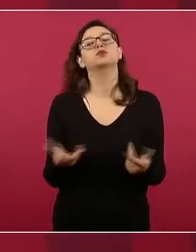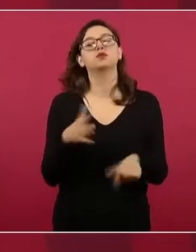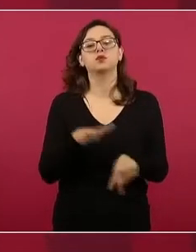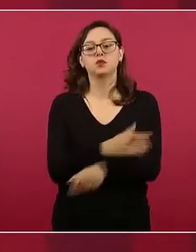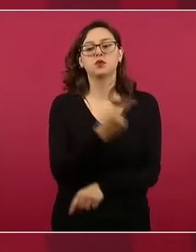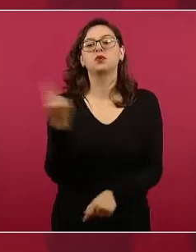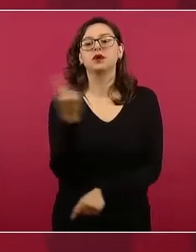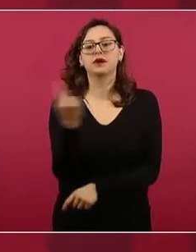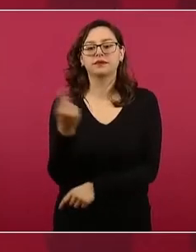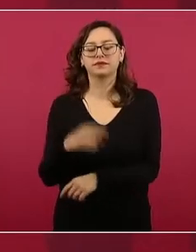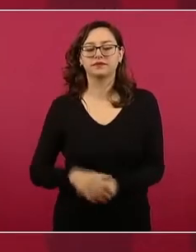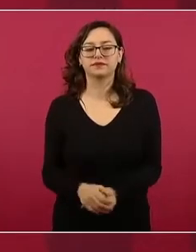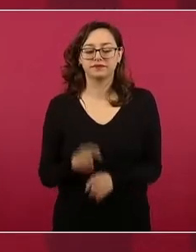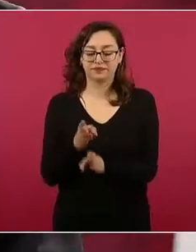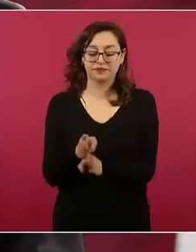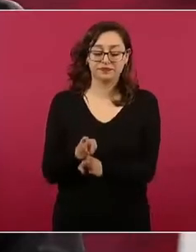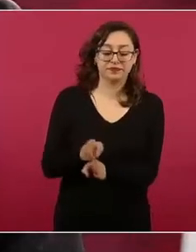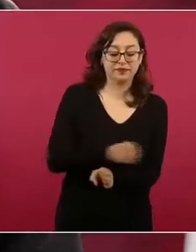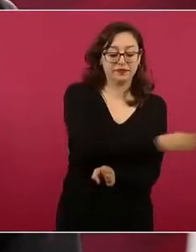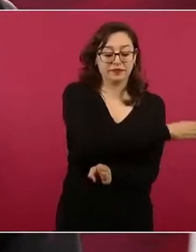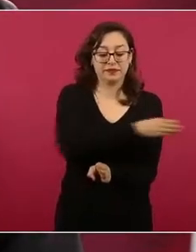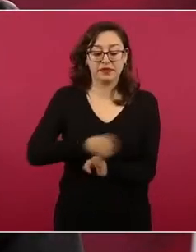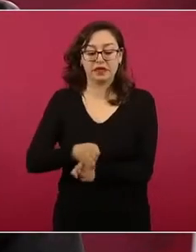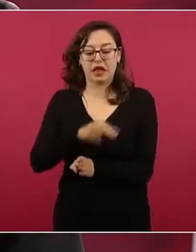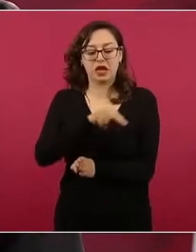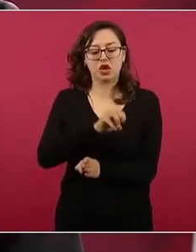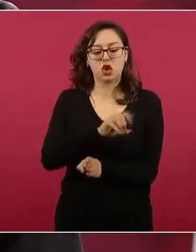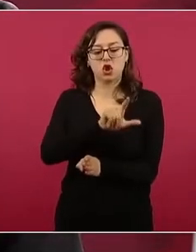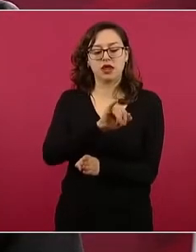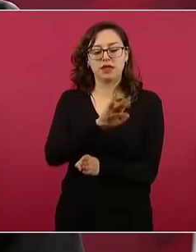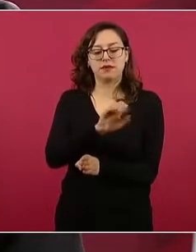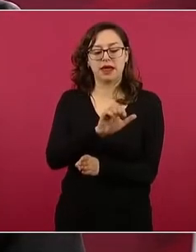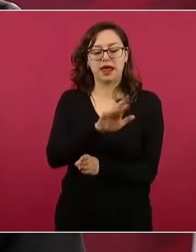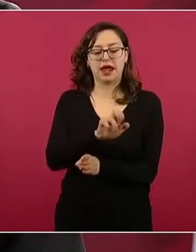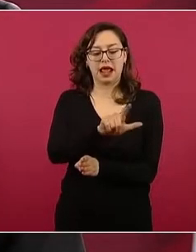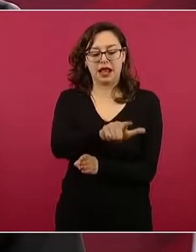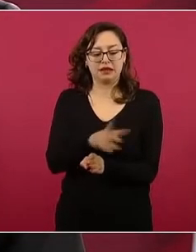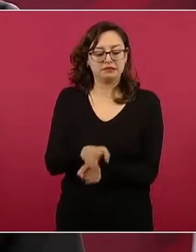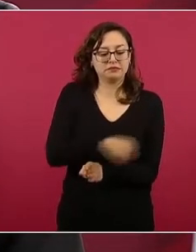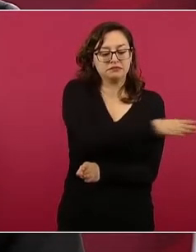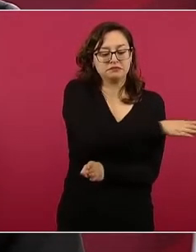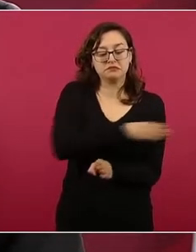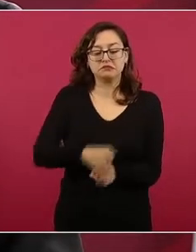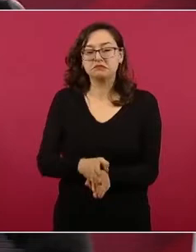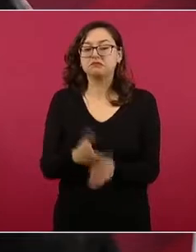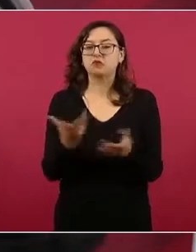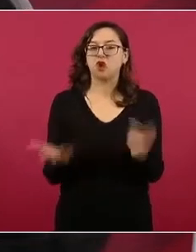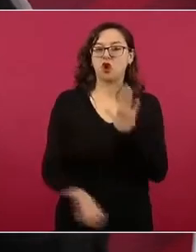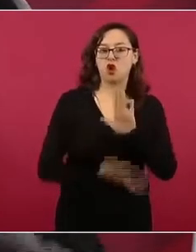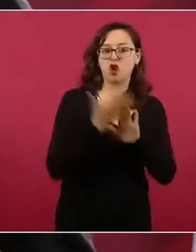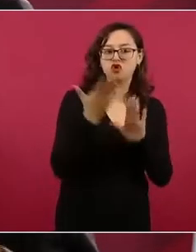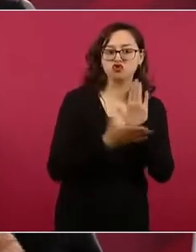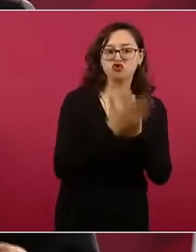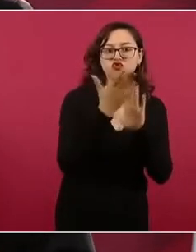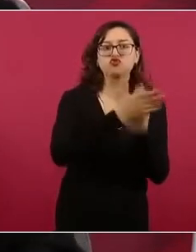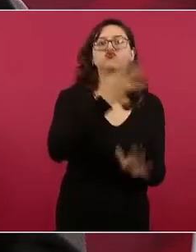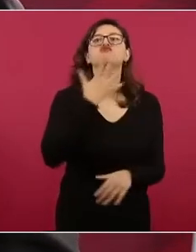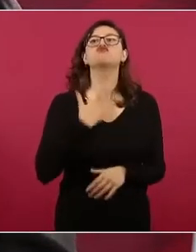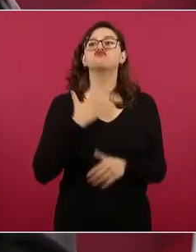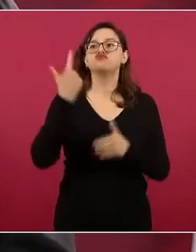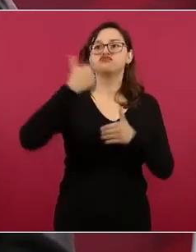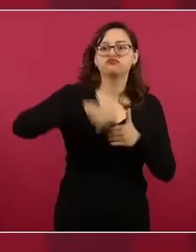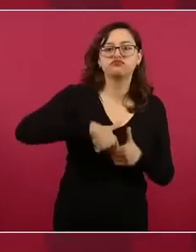una refinería, porque no creían en eso,